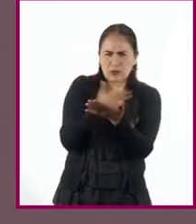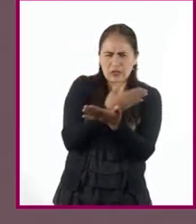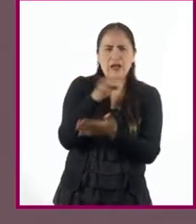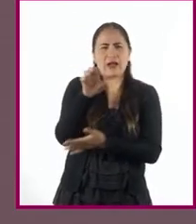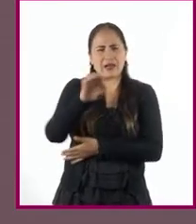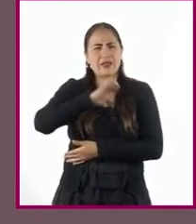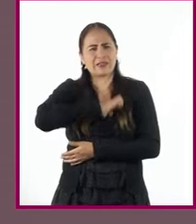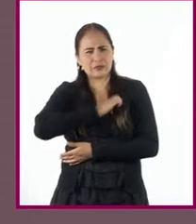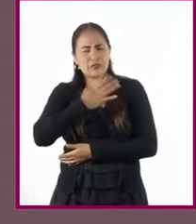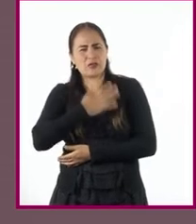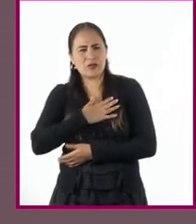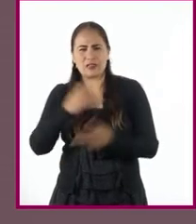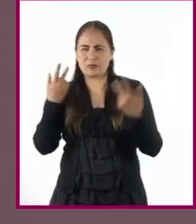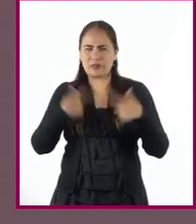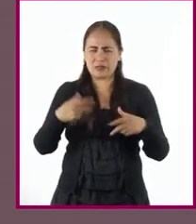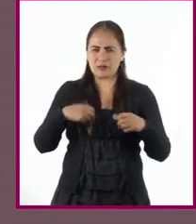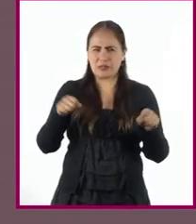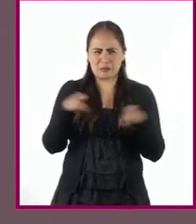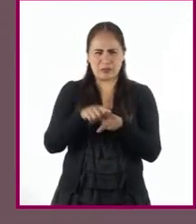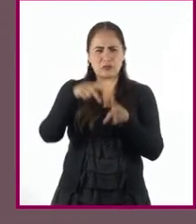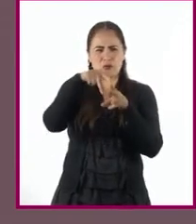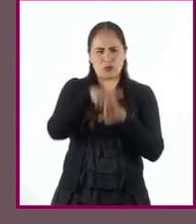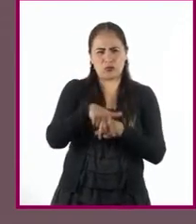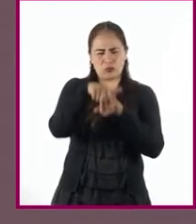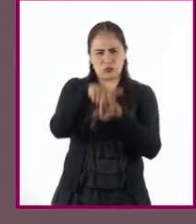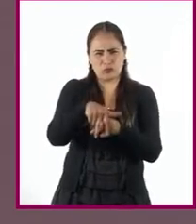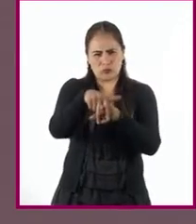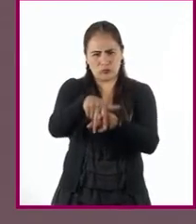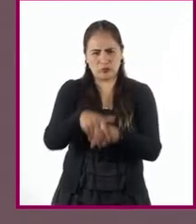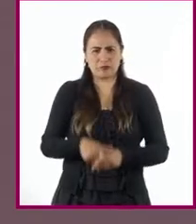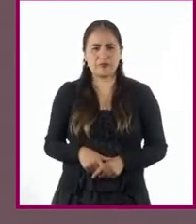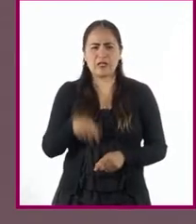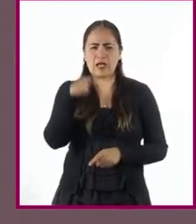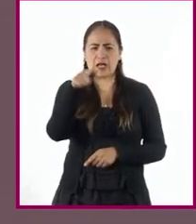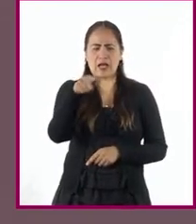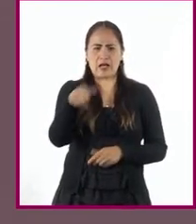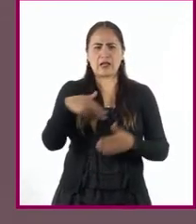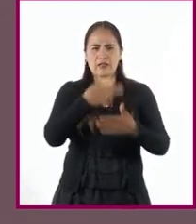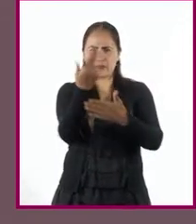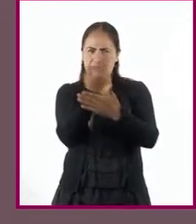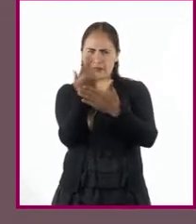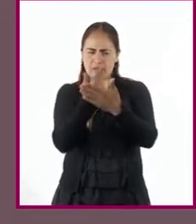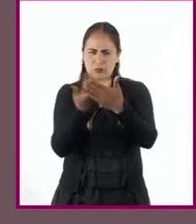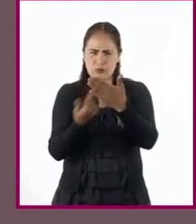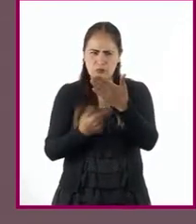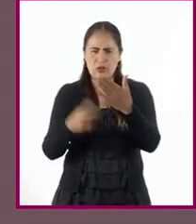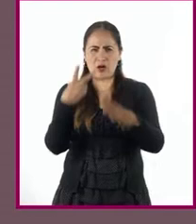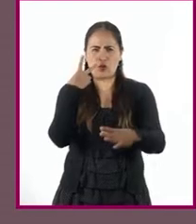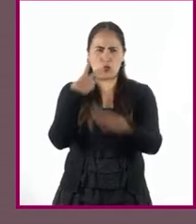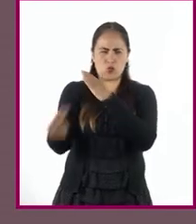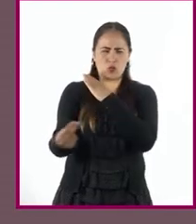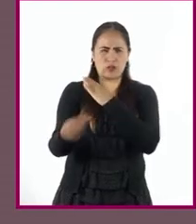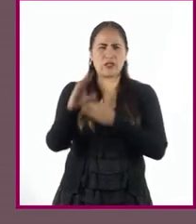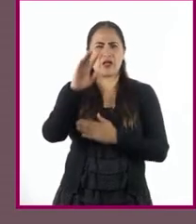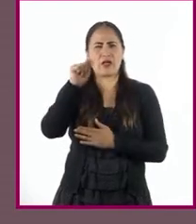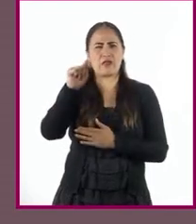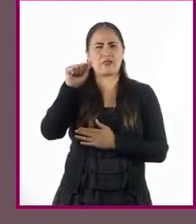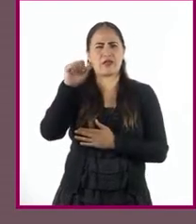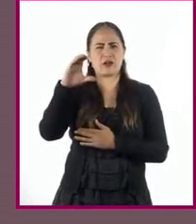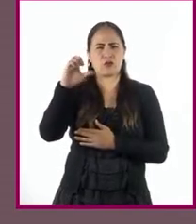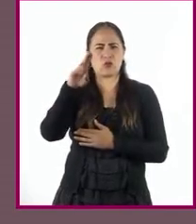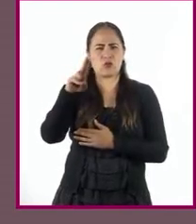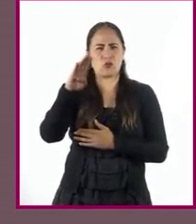españoles que también van a caballo. Además, en esta lámina se asienta la huida de Tacuba, suceso en el que